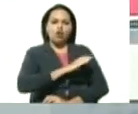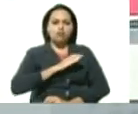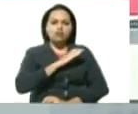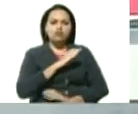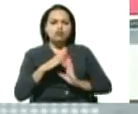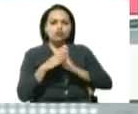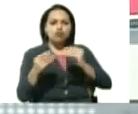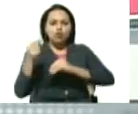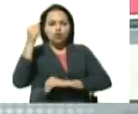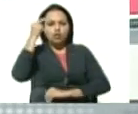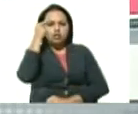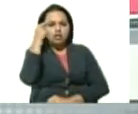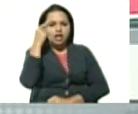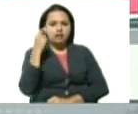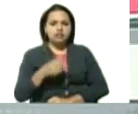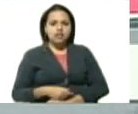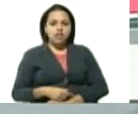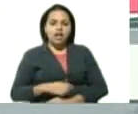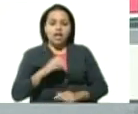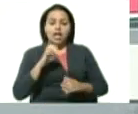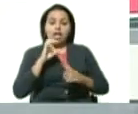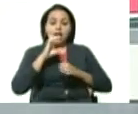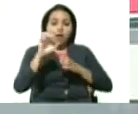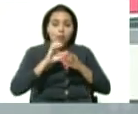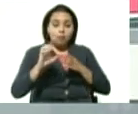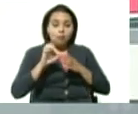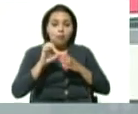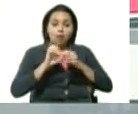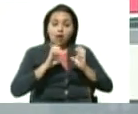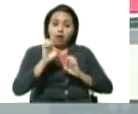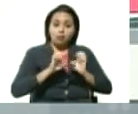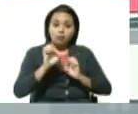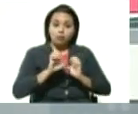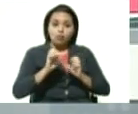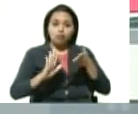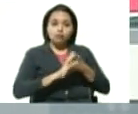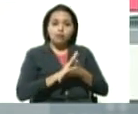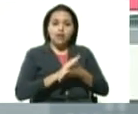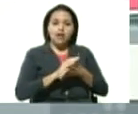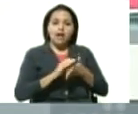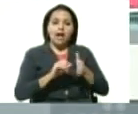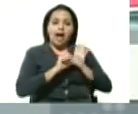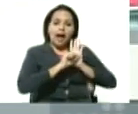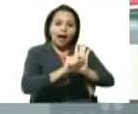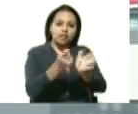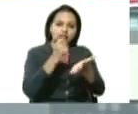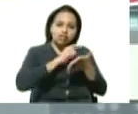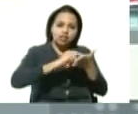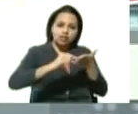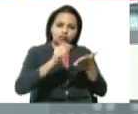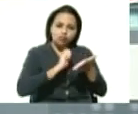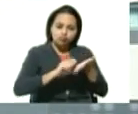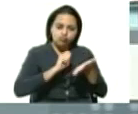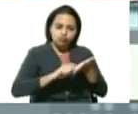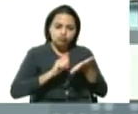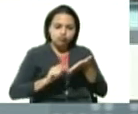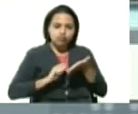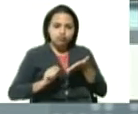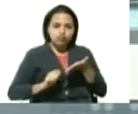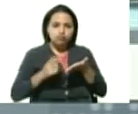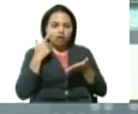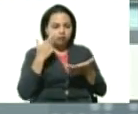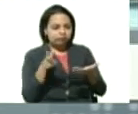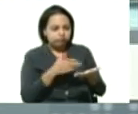revisa los miles de artículos que se están escribiendo acerca del coronavirus y su tratamiento y su mecanismo de acción